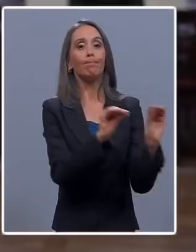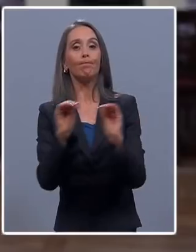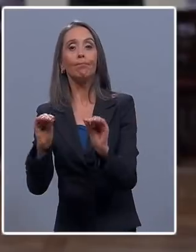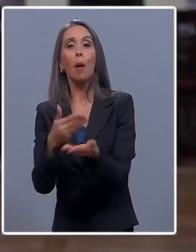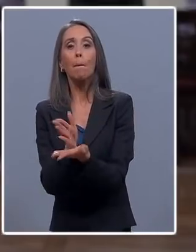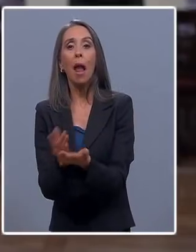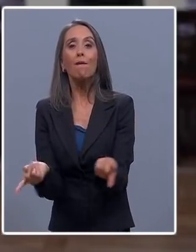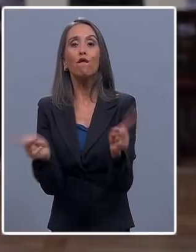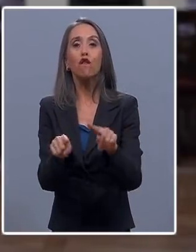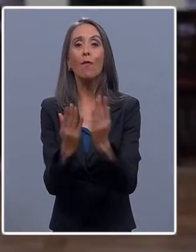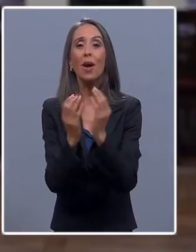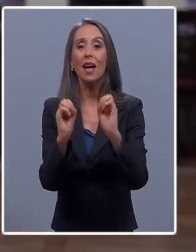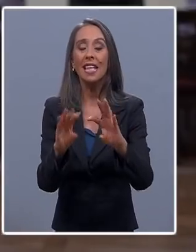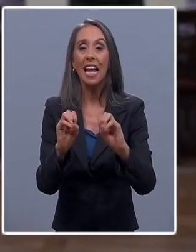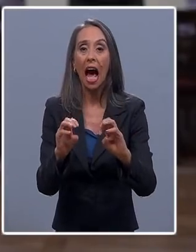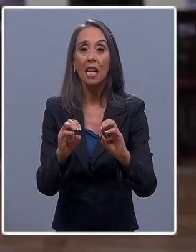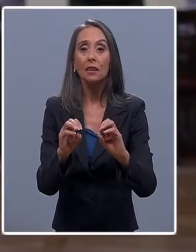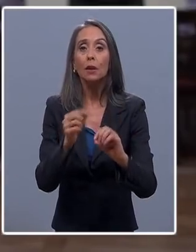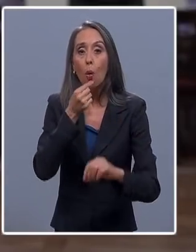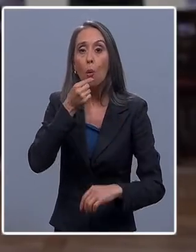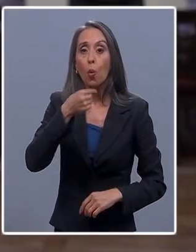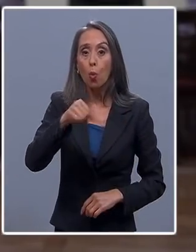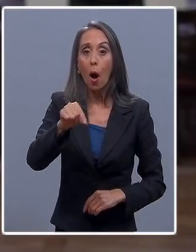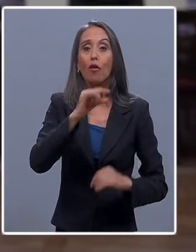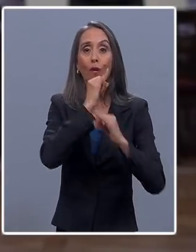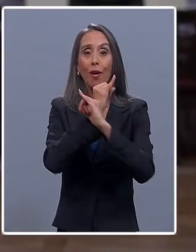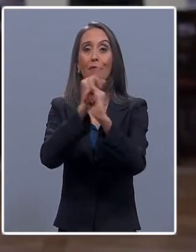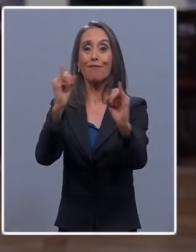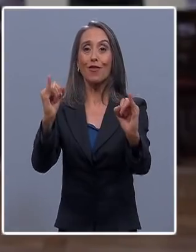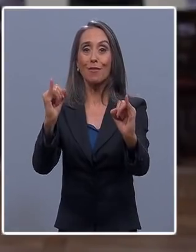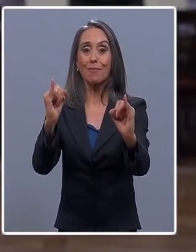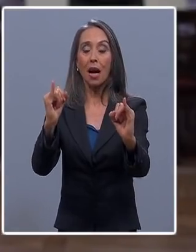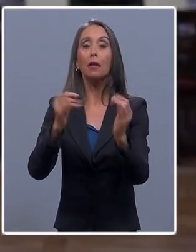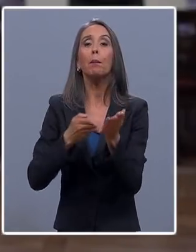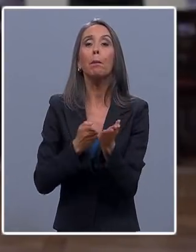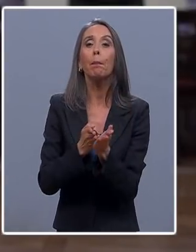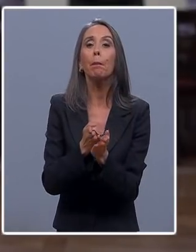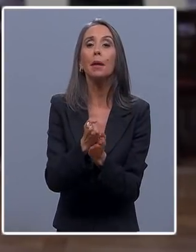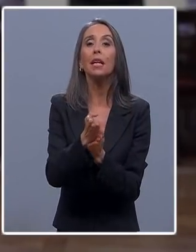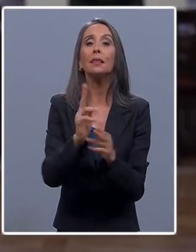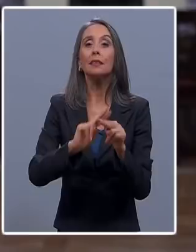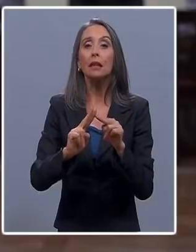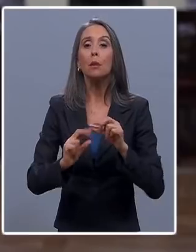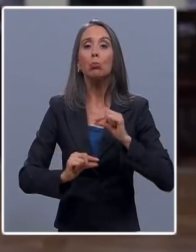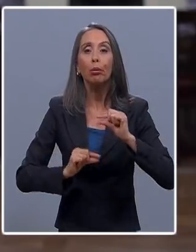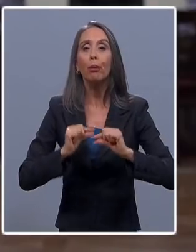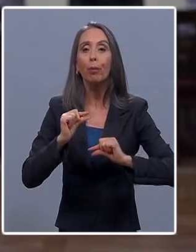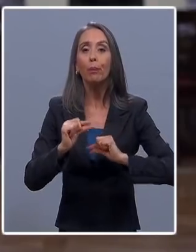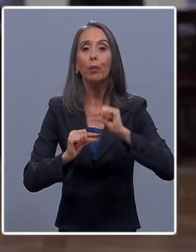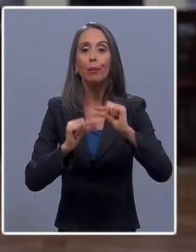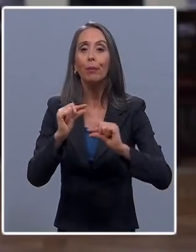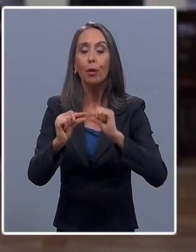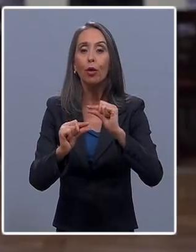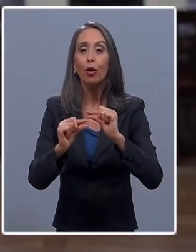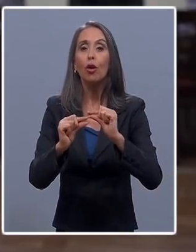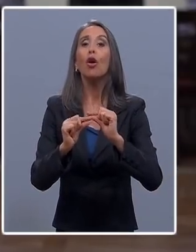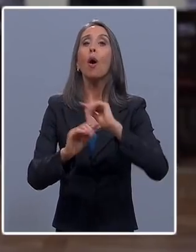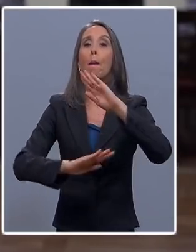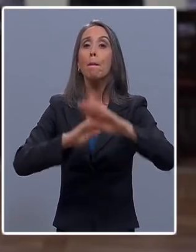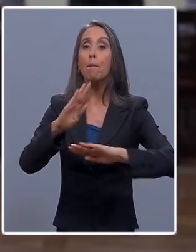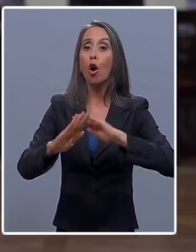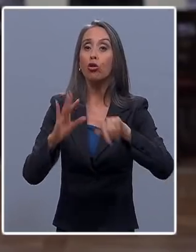plan de vuelta a clases que será muy pronto dado a conocer se empezará a aplicar en forma gradual y con las protecciones